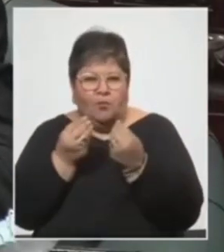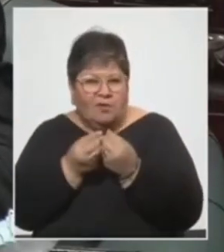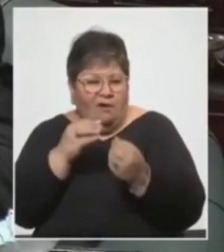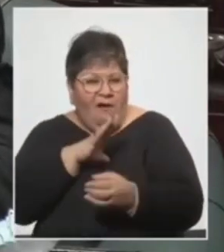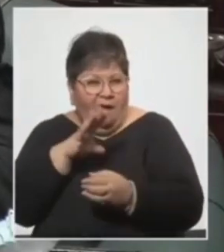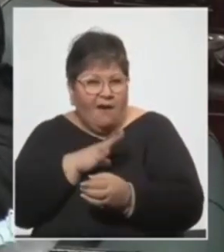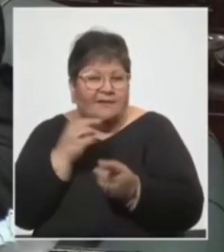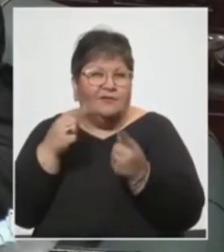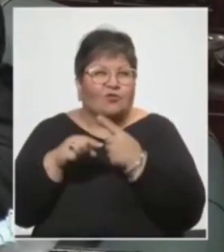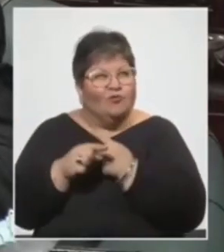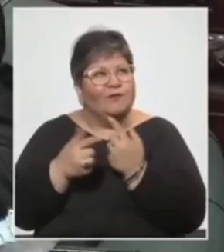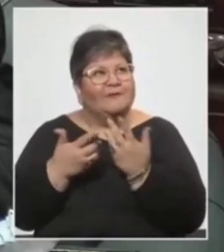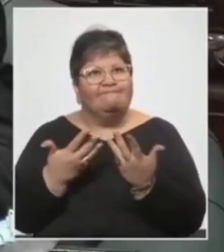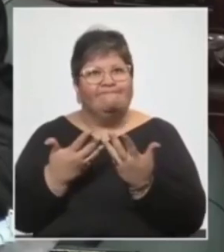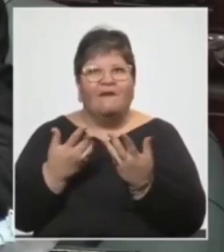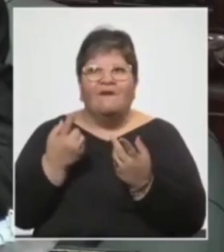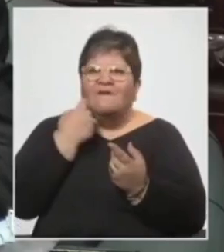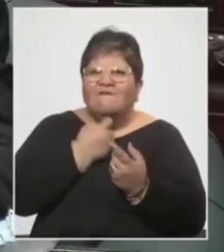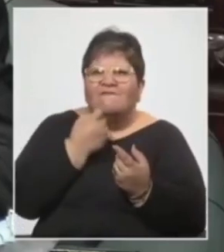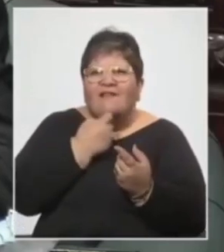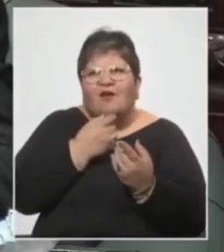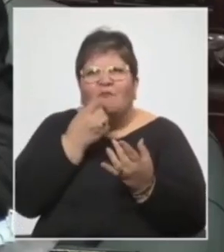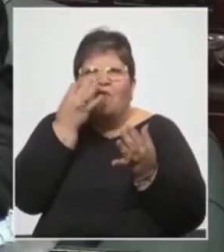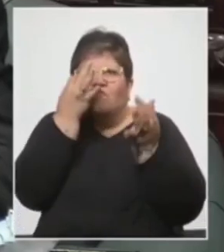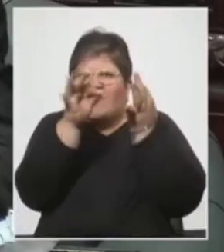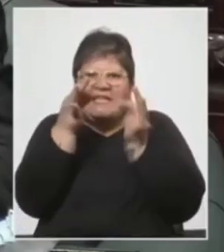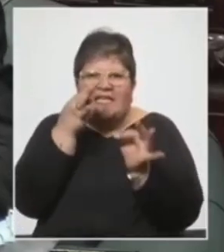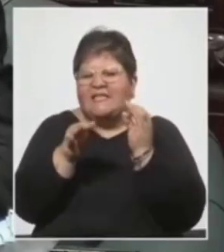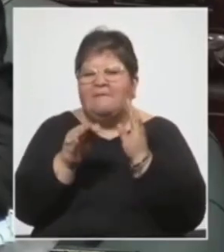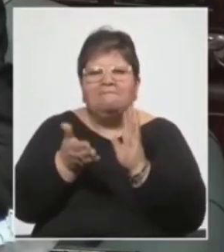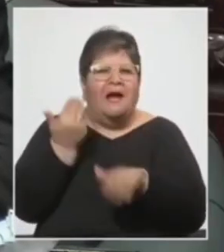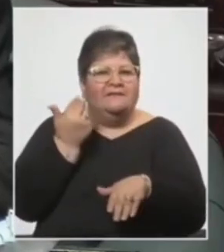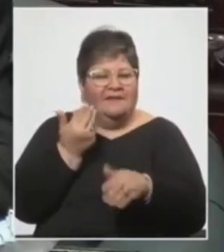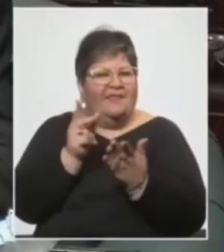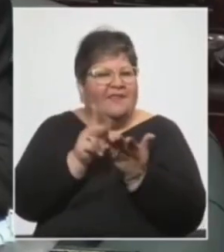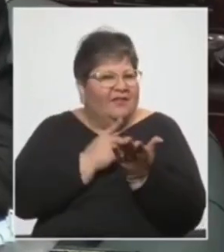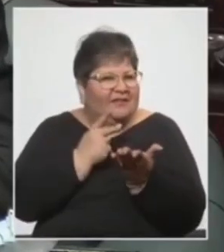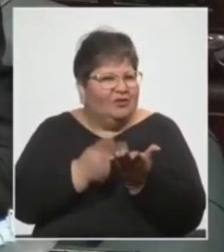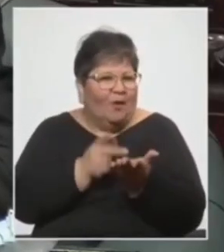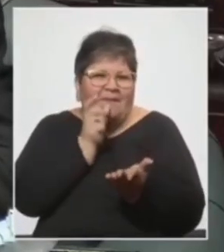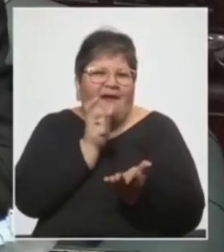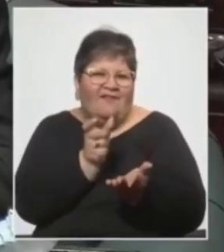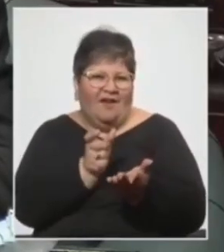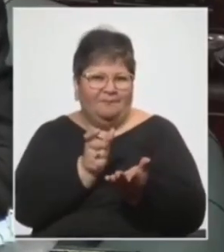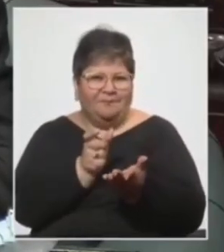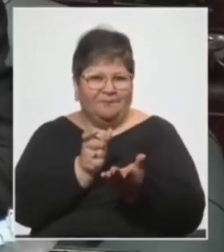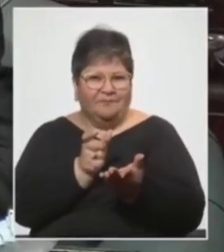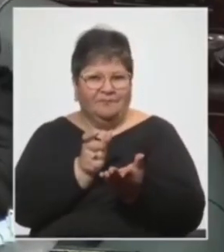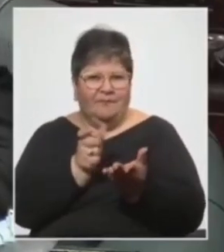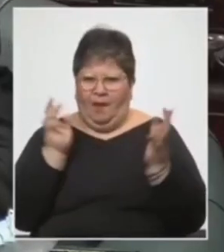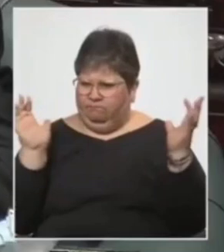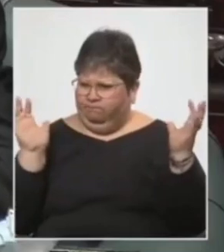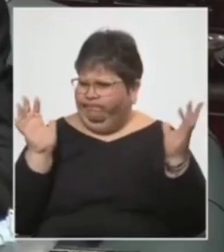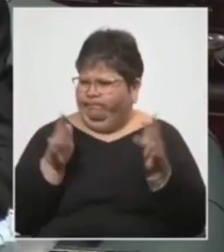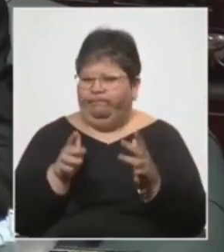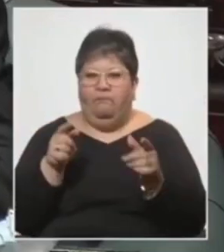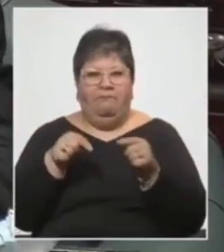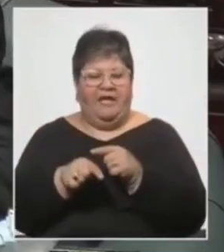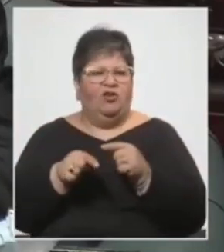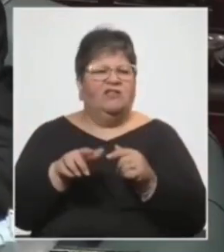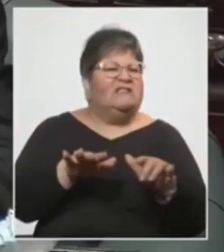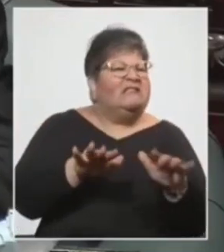precisión a la definición. Ahora, lo que es clave para nosotros, más que discutir que eso no es una